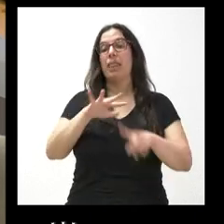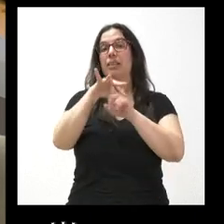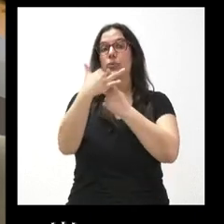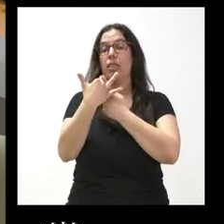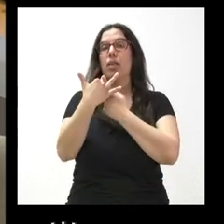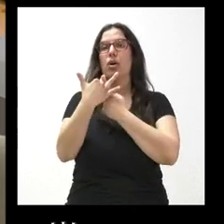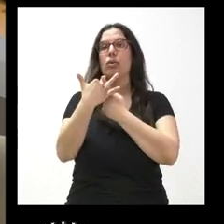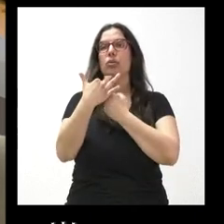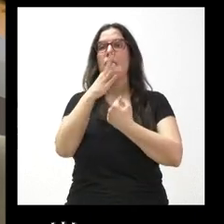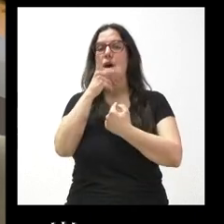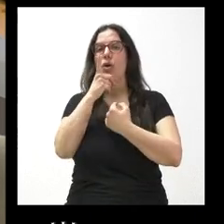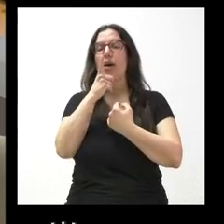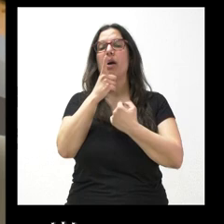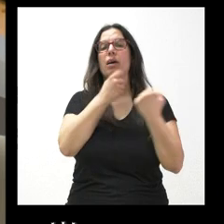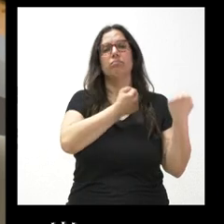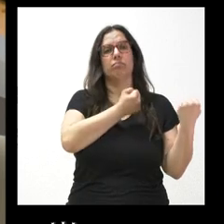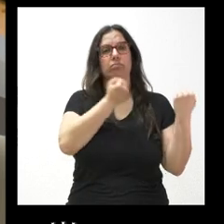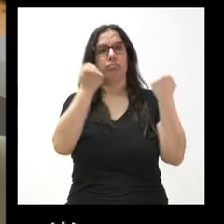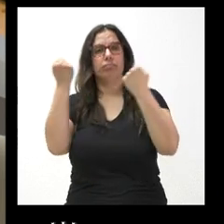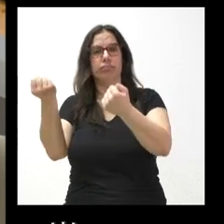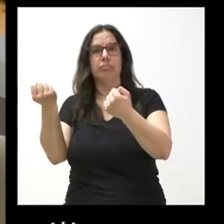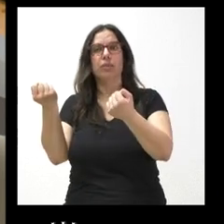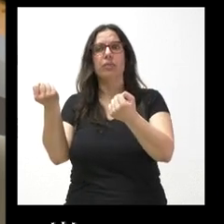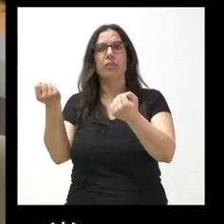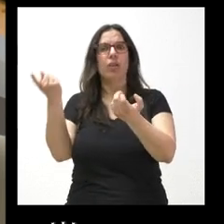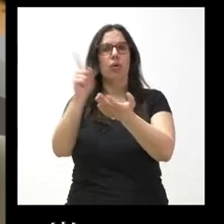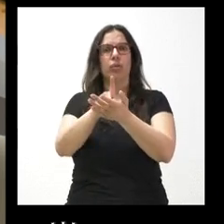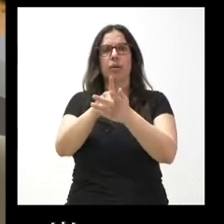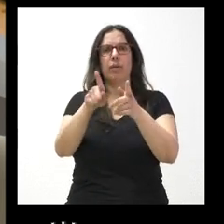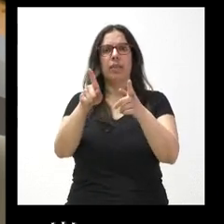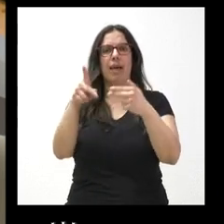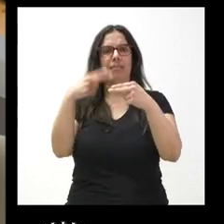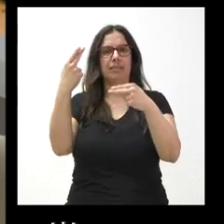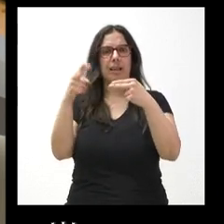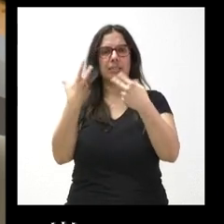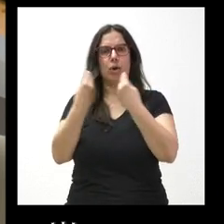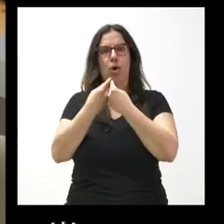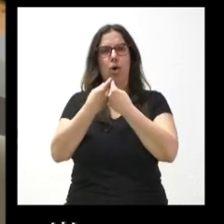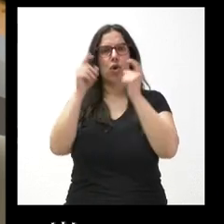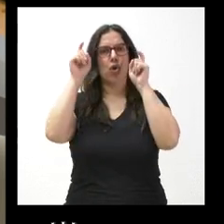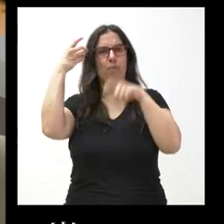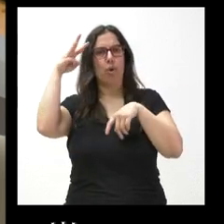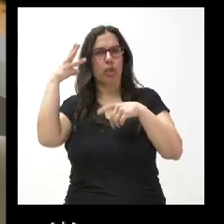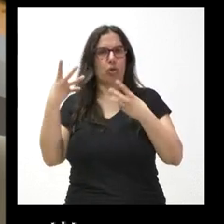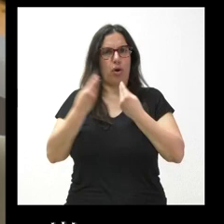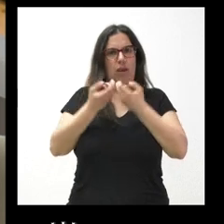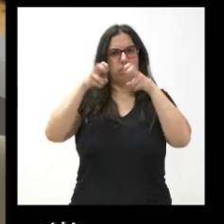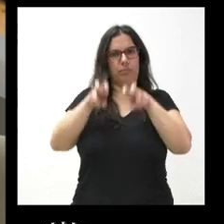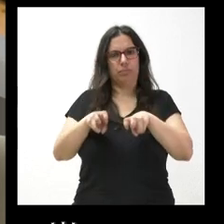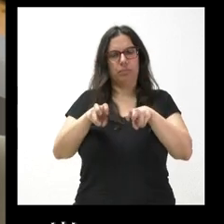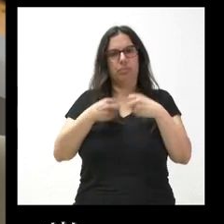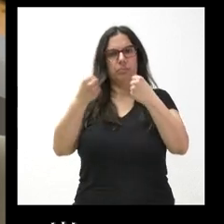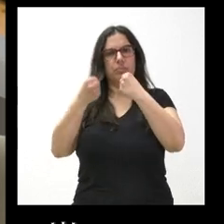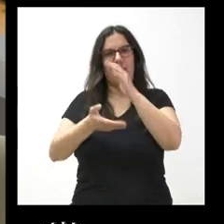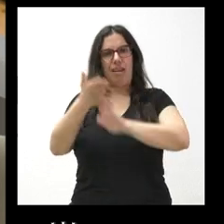o se le está trasladando, como se hacía habitualmente, en un taxi con una monitora. Pero usted dijo